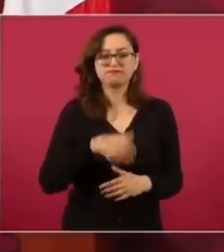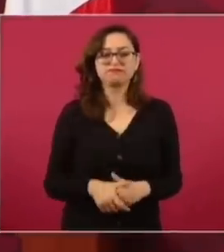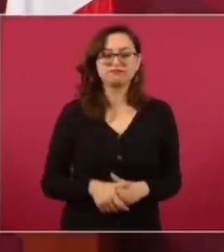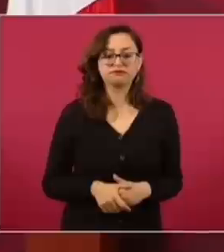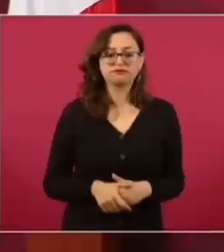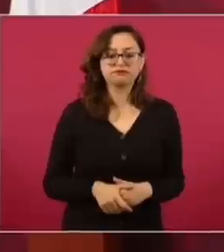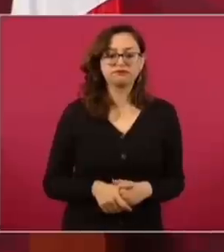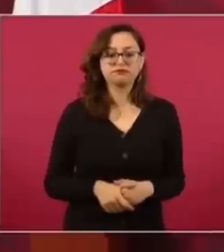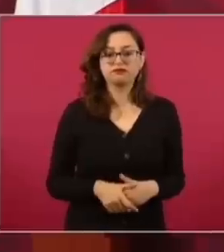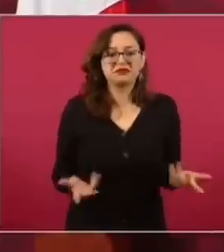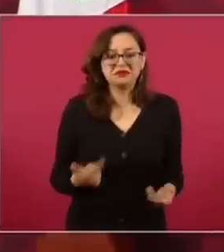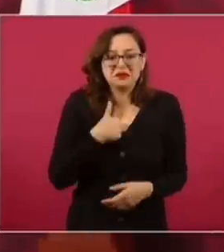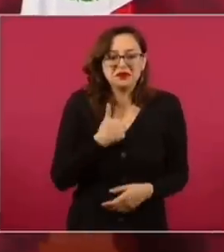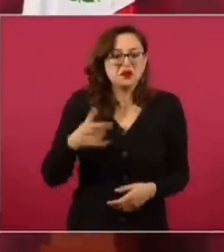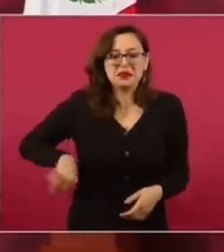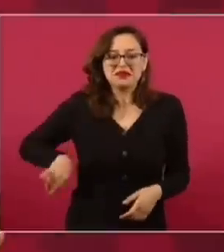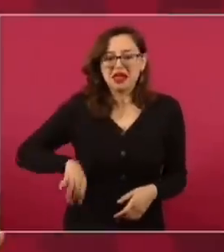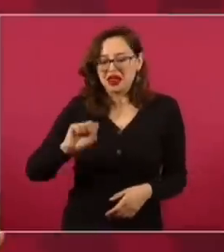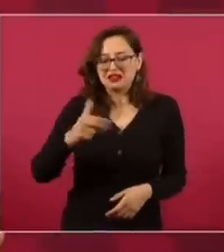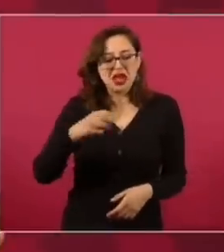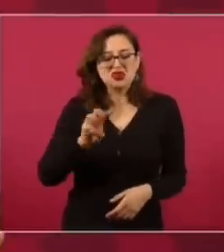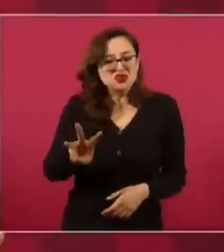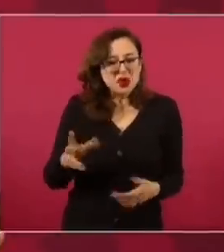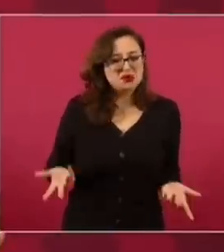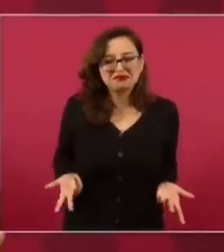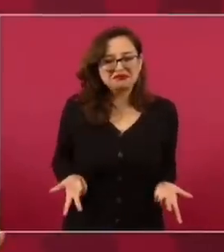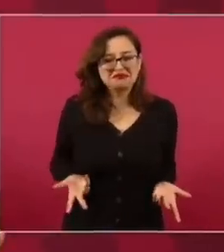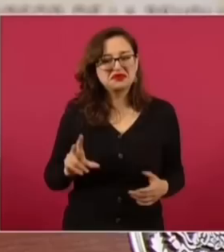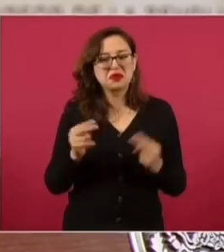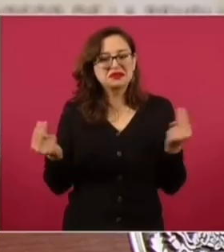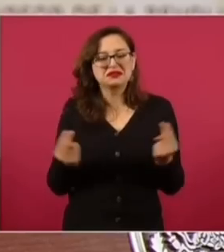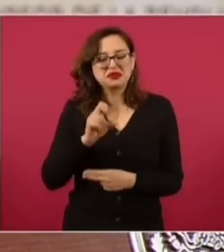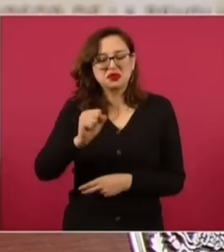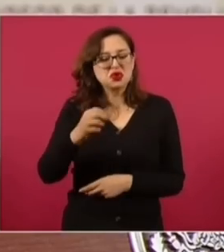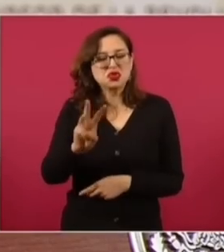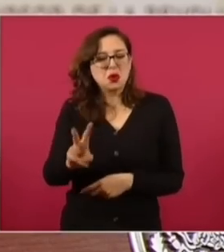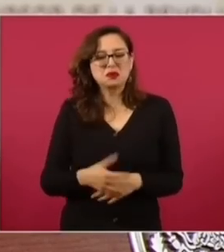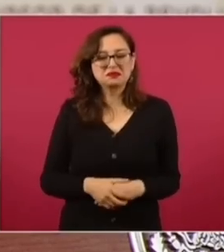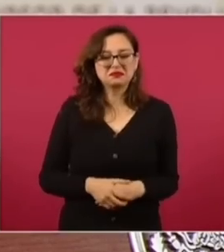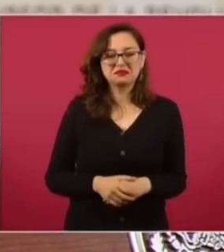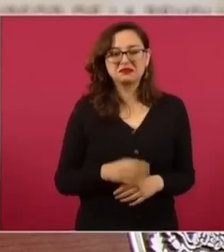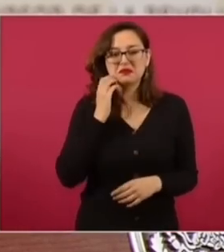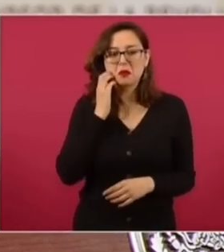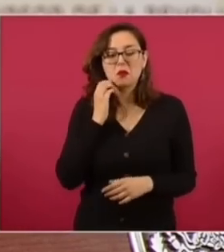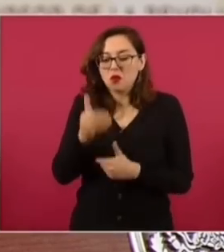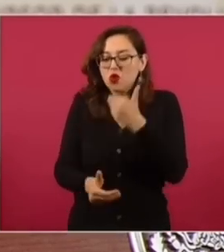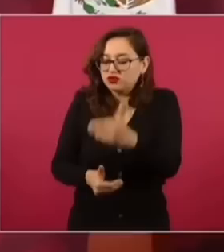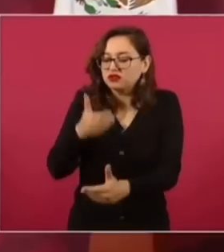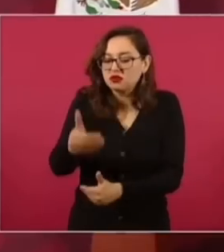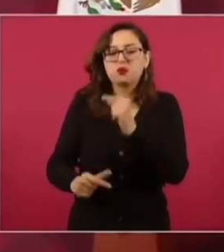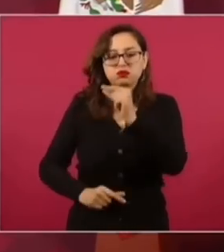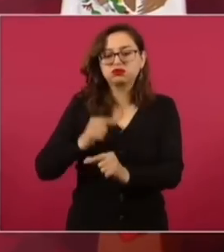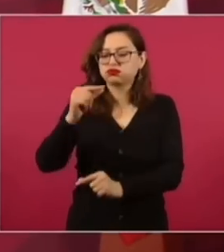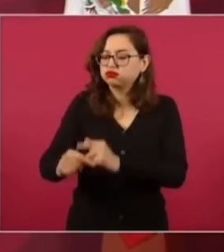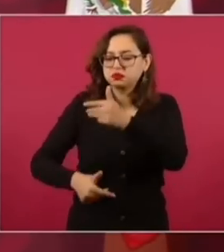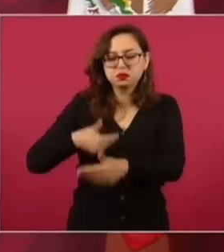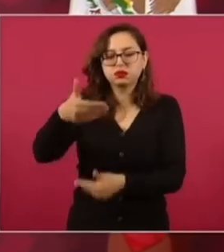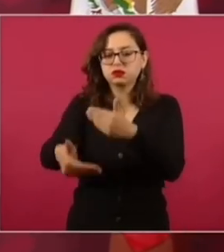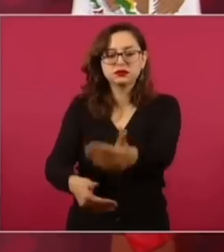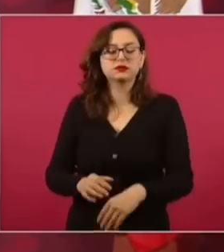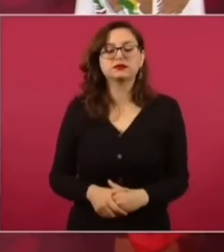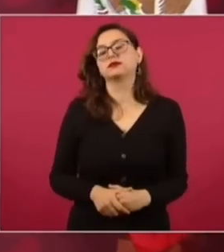hacer un show, o sea, no, no hay necesidad, todo a su tiempo.